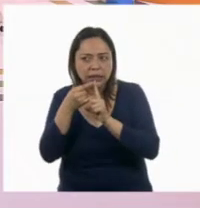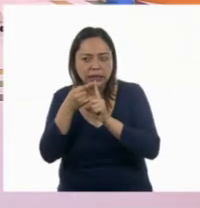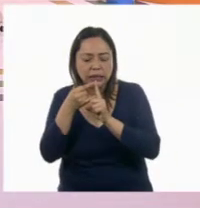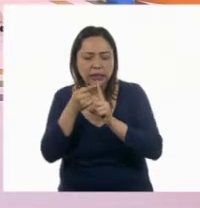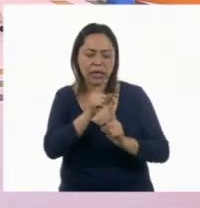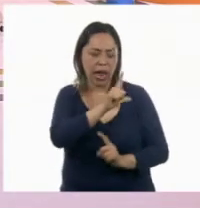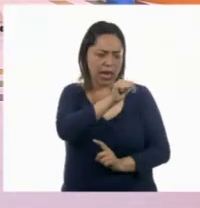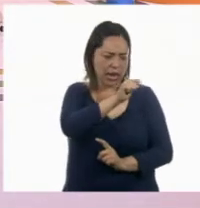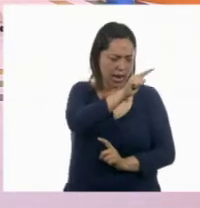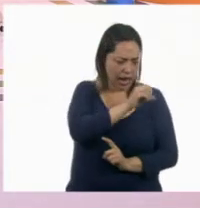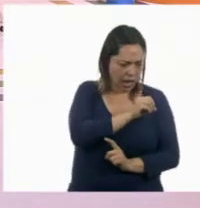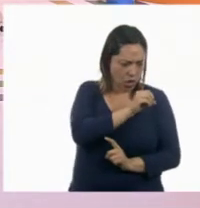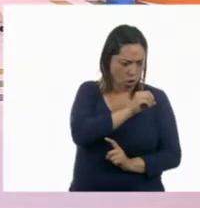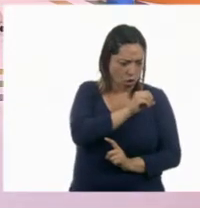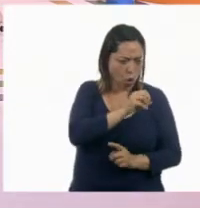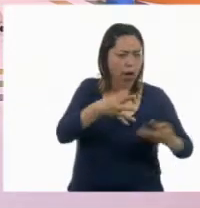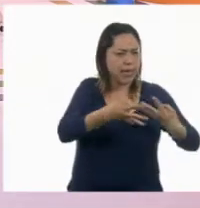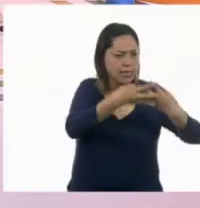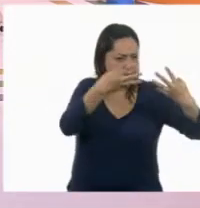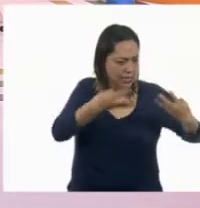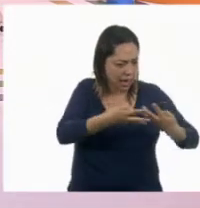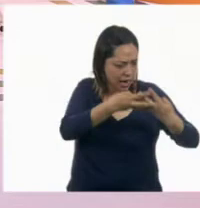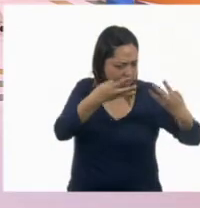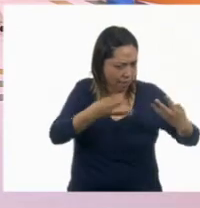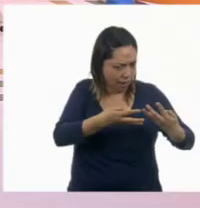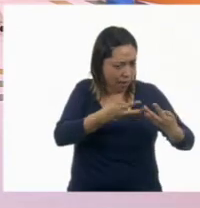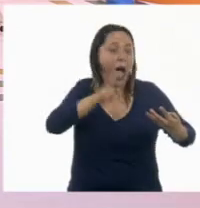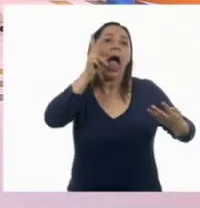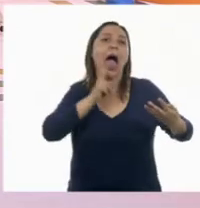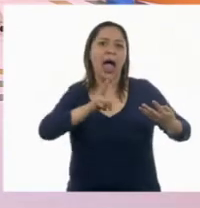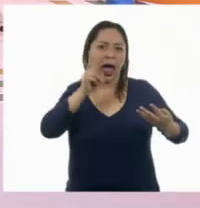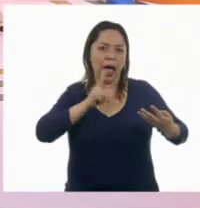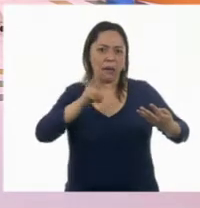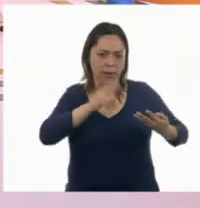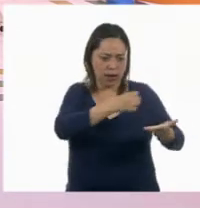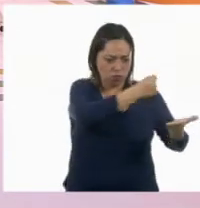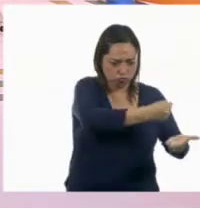le gusta la ensalada. Vamos a buscar la bolsa de Lalo.